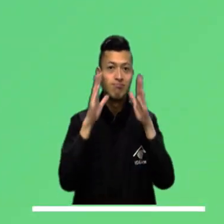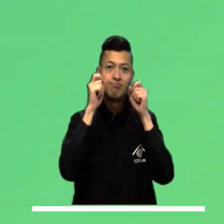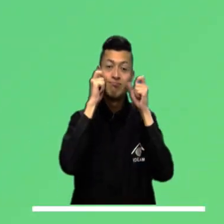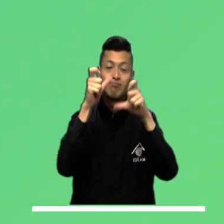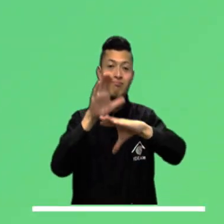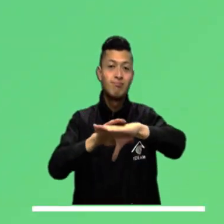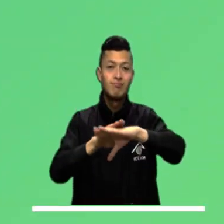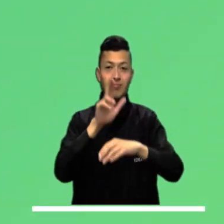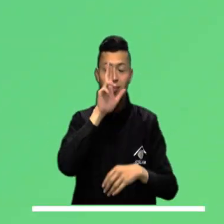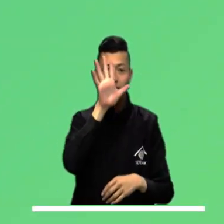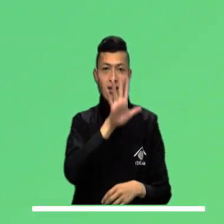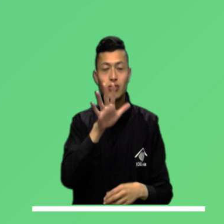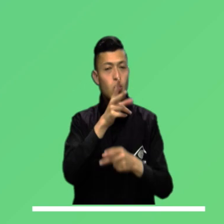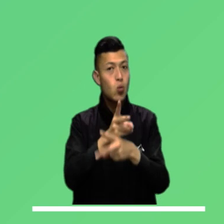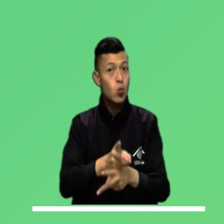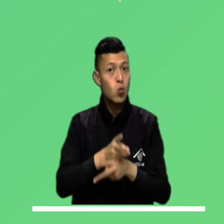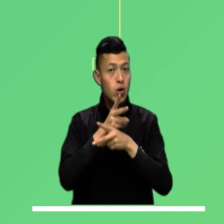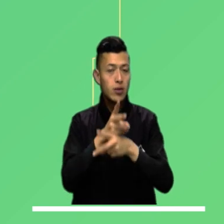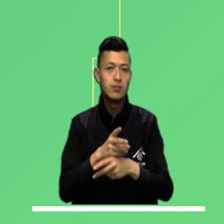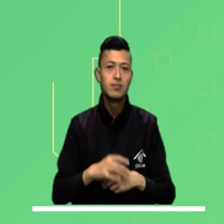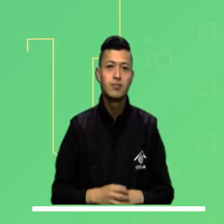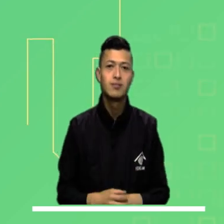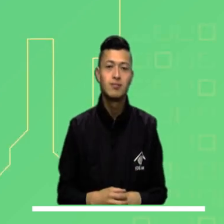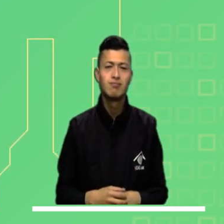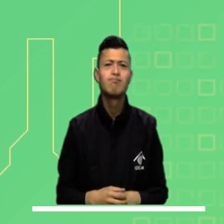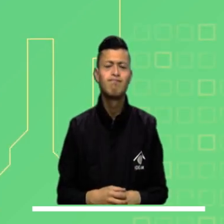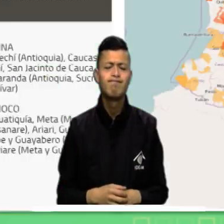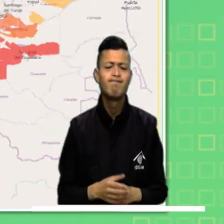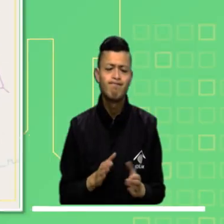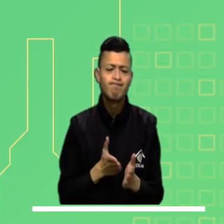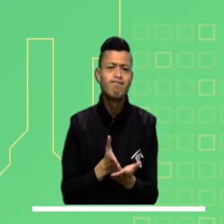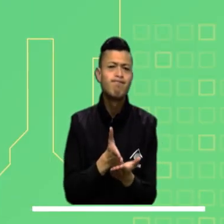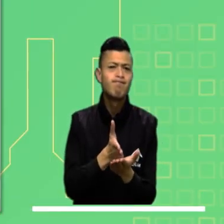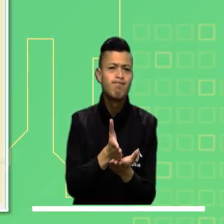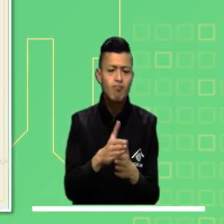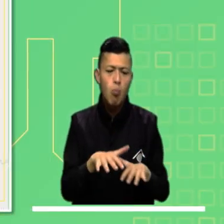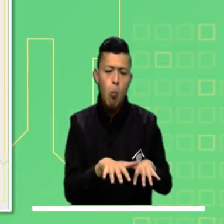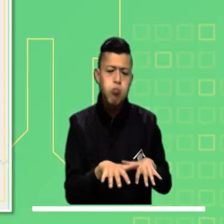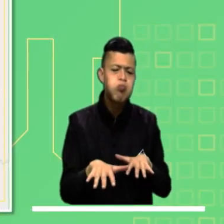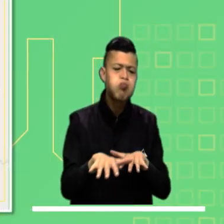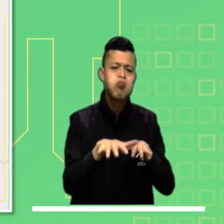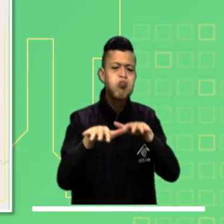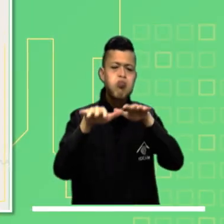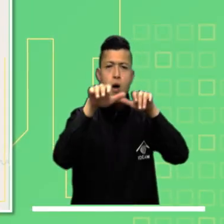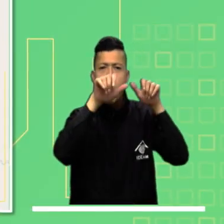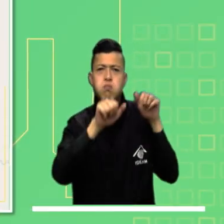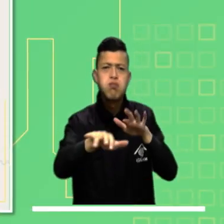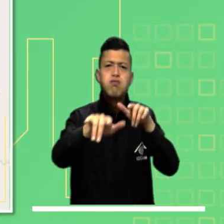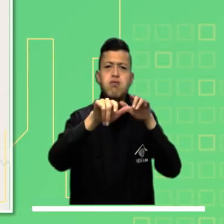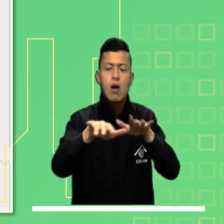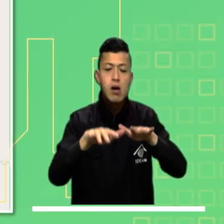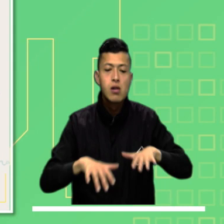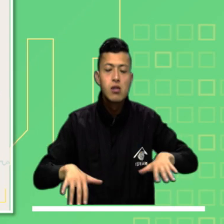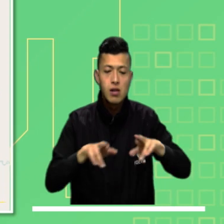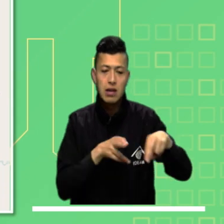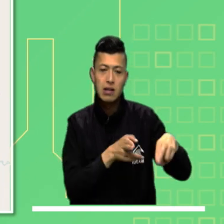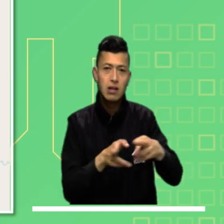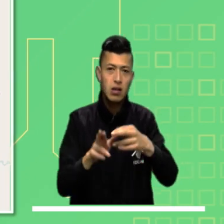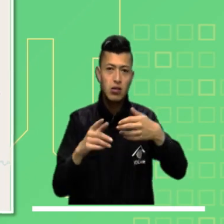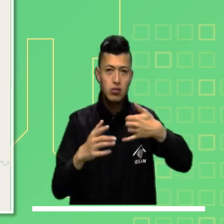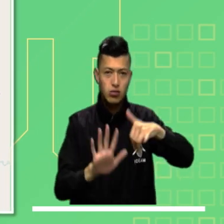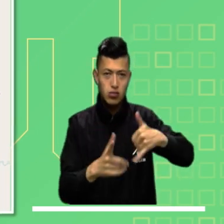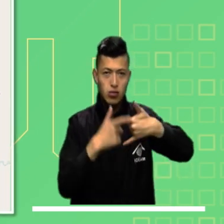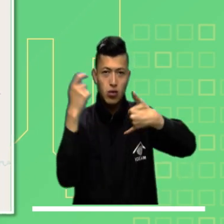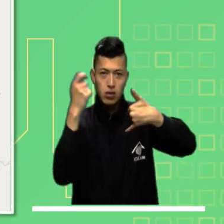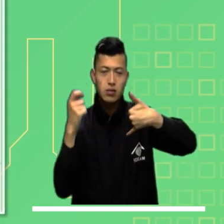Mucha atención a las principales alertas a nivel nacional. Continúan las inundaciones y crecientes súbitas en varios ríos de la